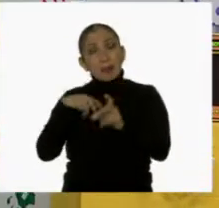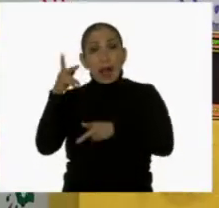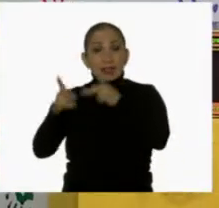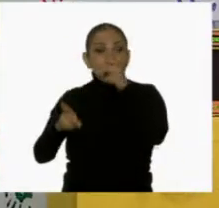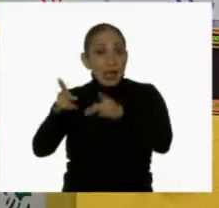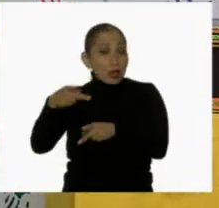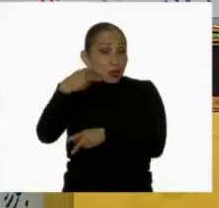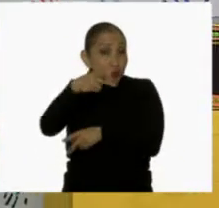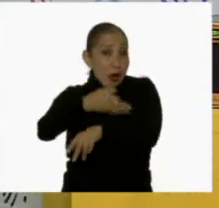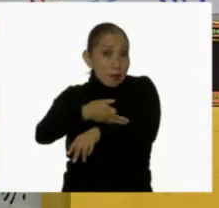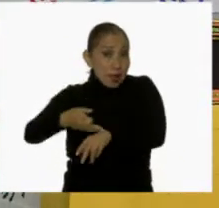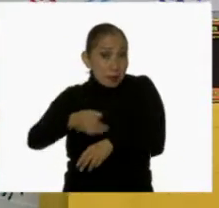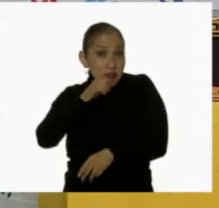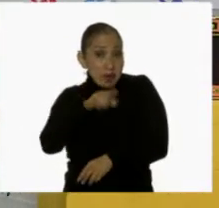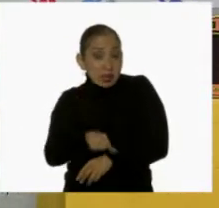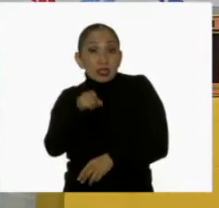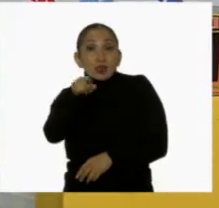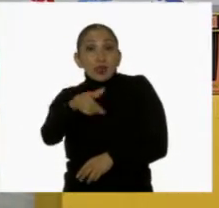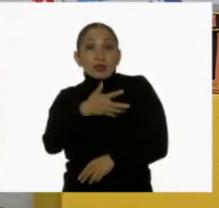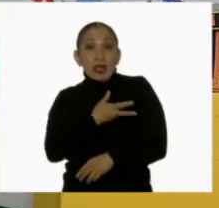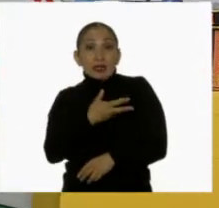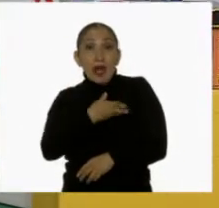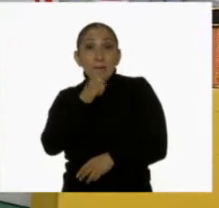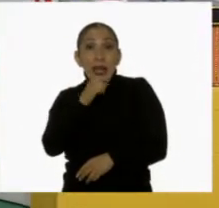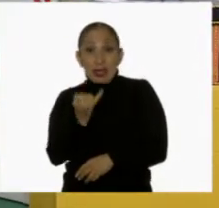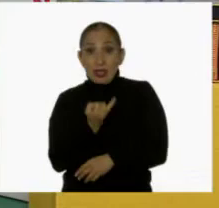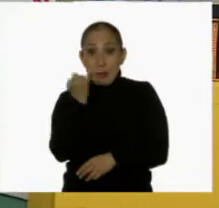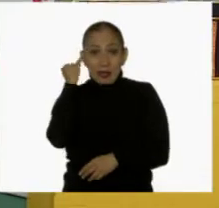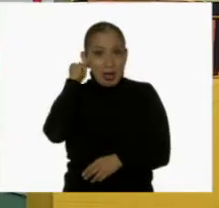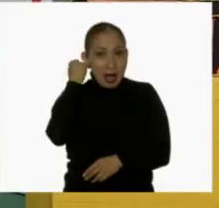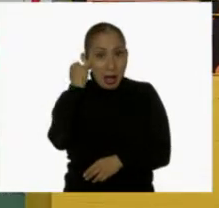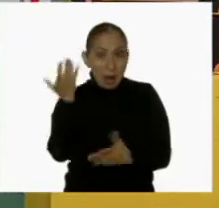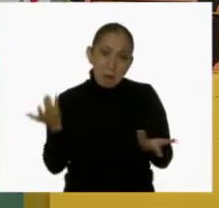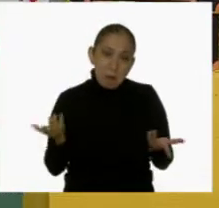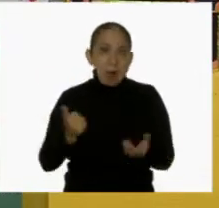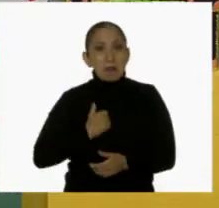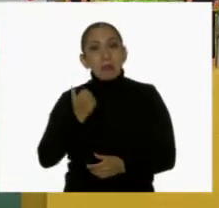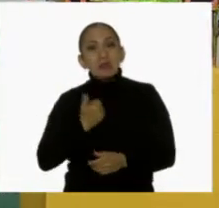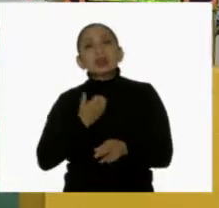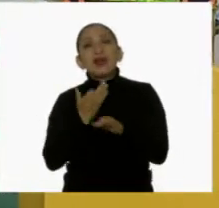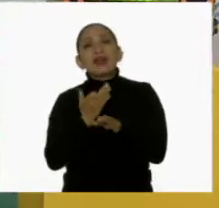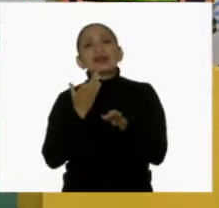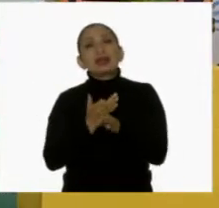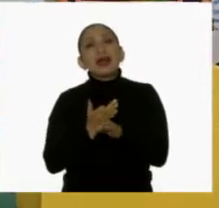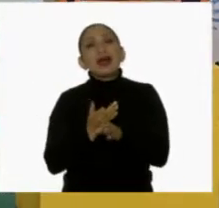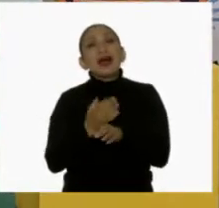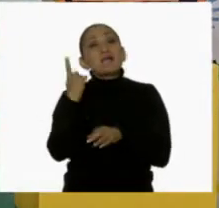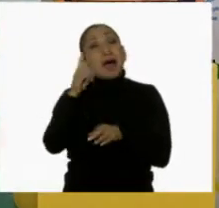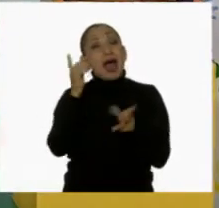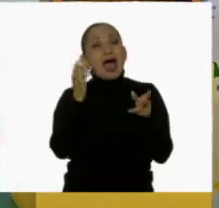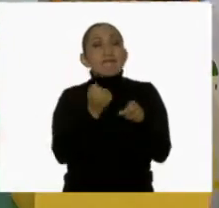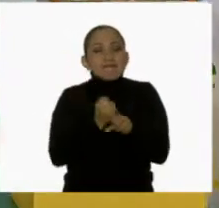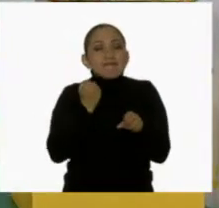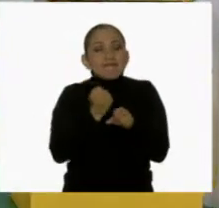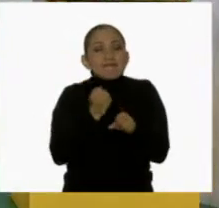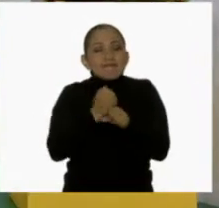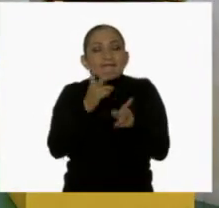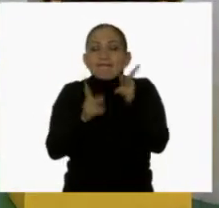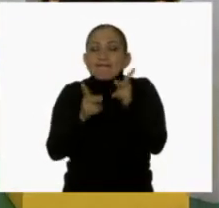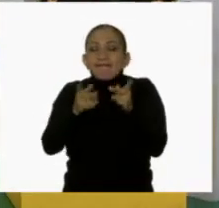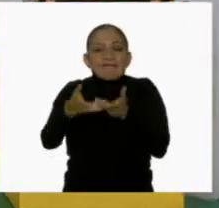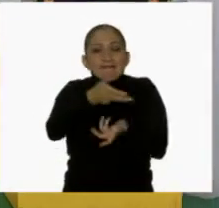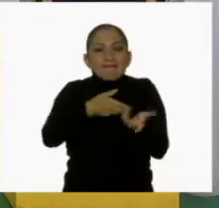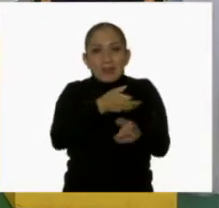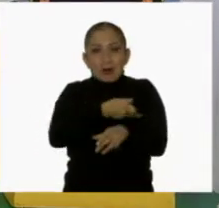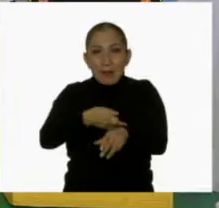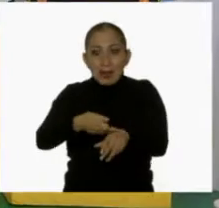tema de hoy con tu familia. Si tienes la fortuna de hablar una lengua indígena, aprovecha también este momento para practicarla y platica con